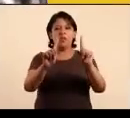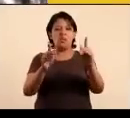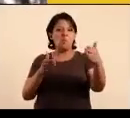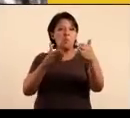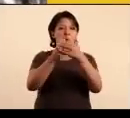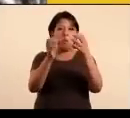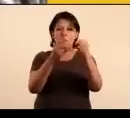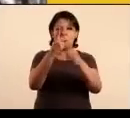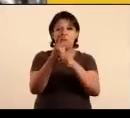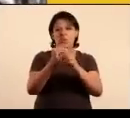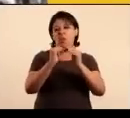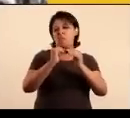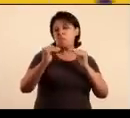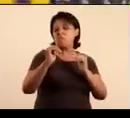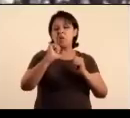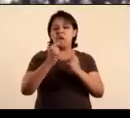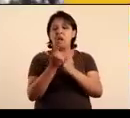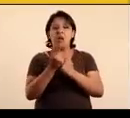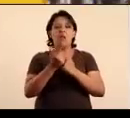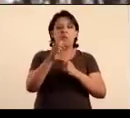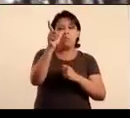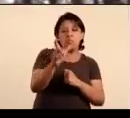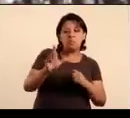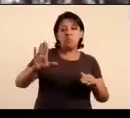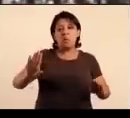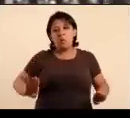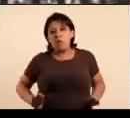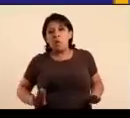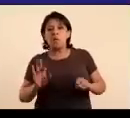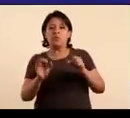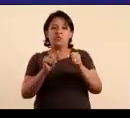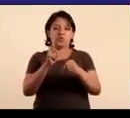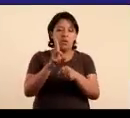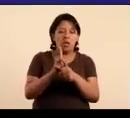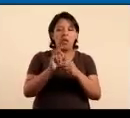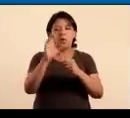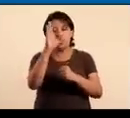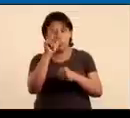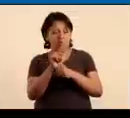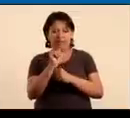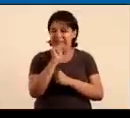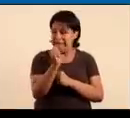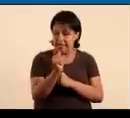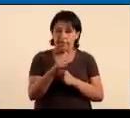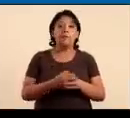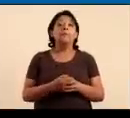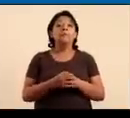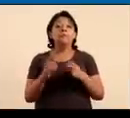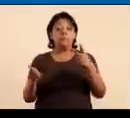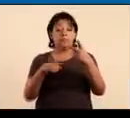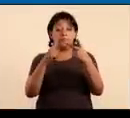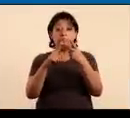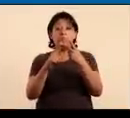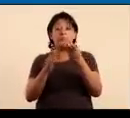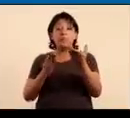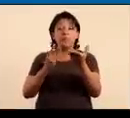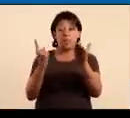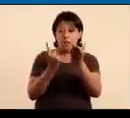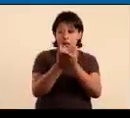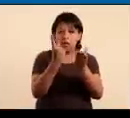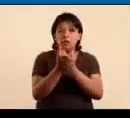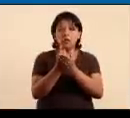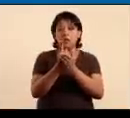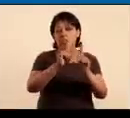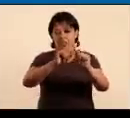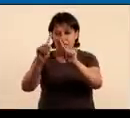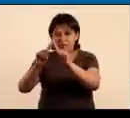ni se margina a nadie por sus características físicas, sociales o culturales. Inclusión. De muchas formas, en muchos lugares, nos hemos